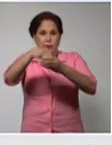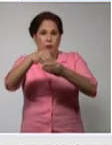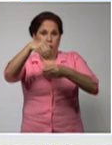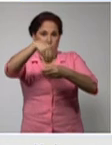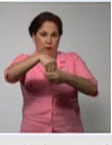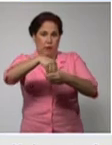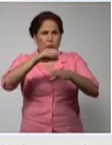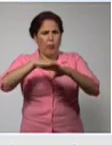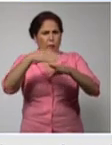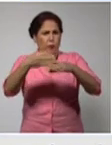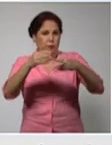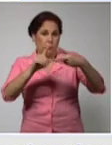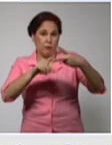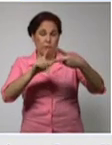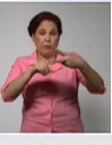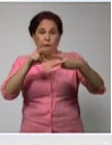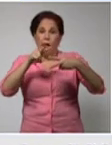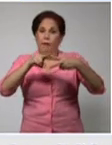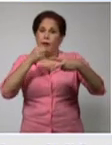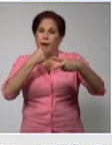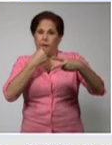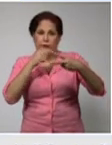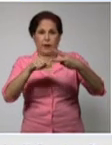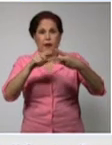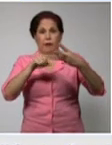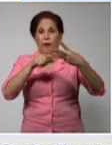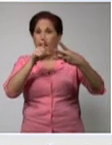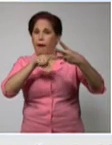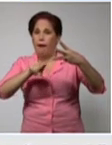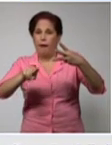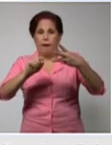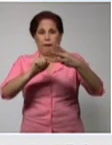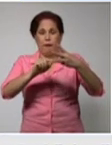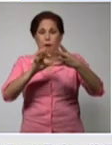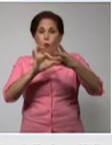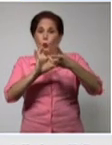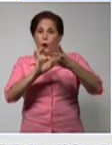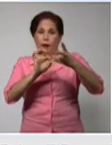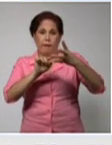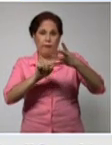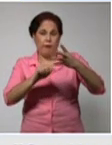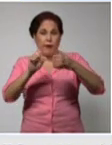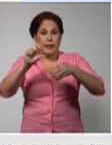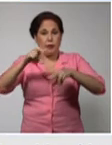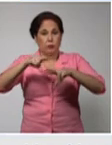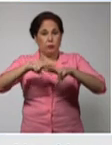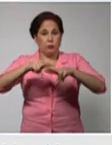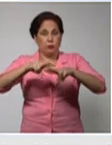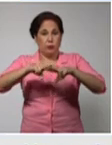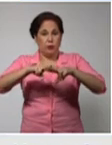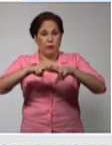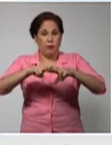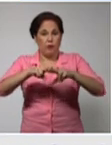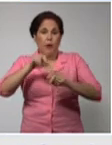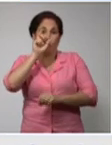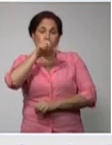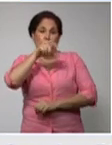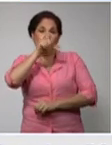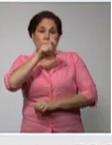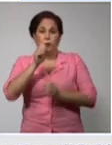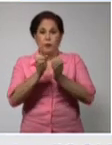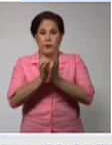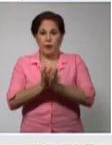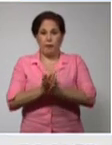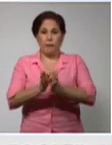sigue Habana Vieja, Regla, Guanabacoa, Centro Habana, Cotorro, San Miguel del